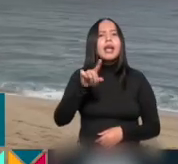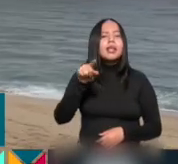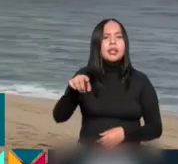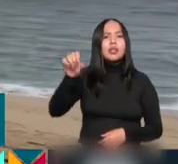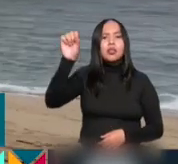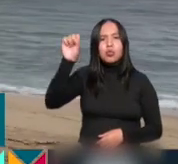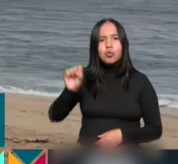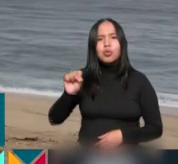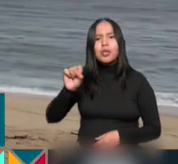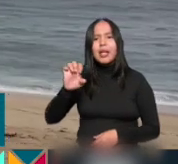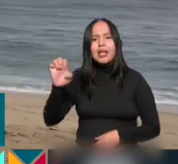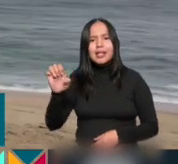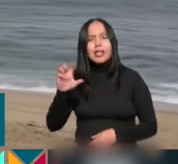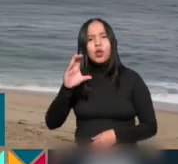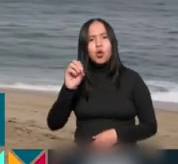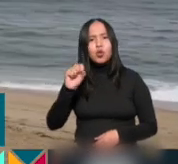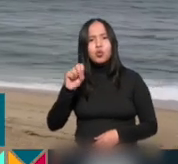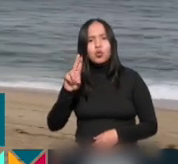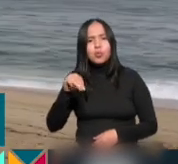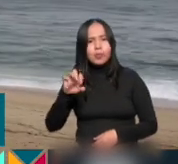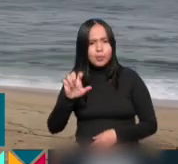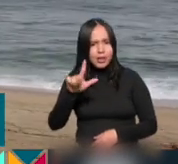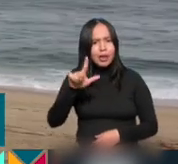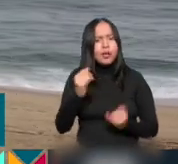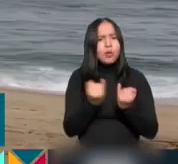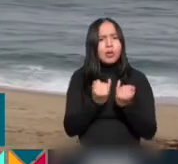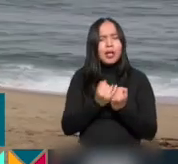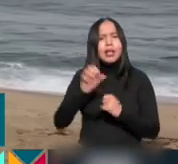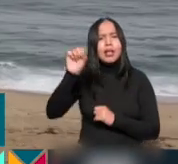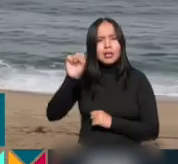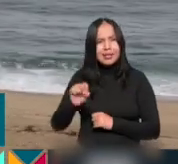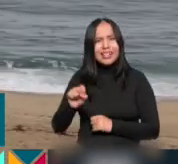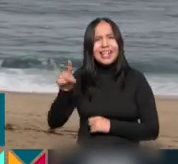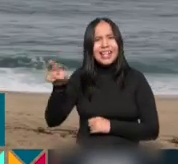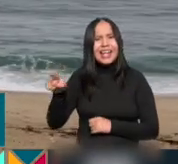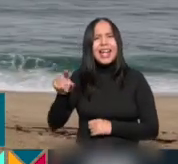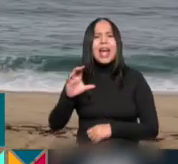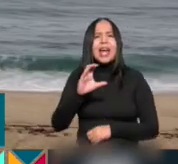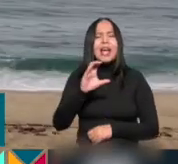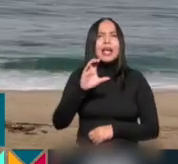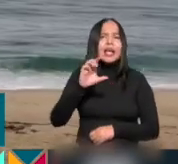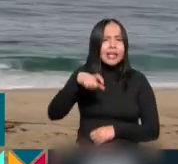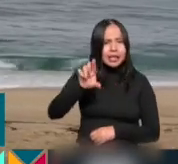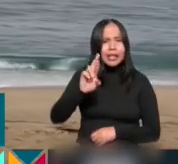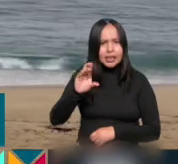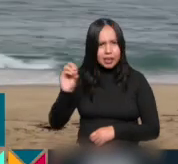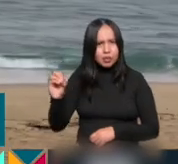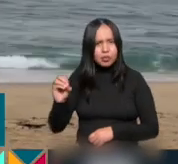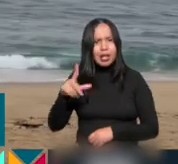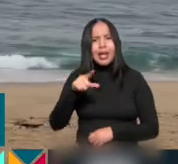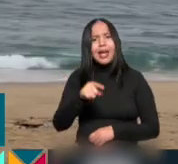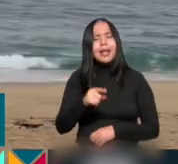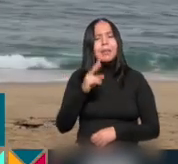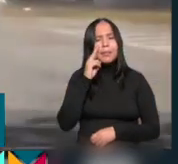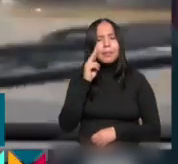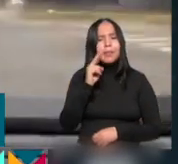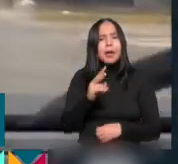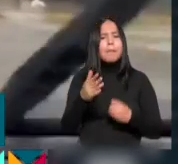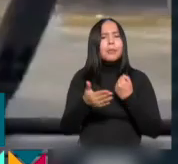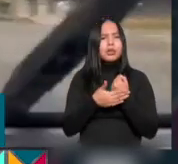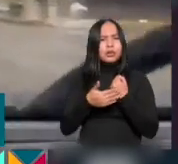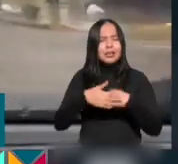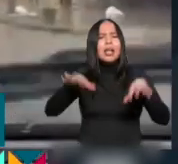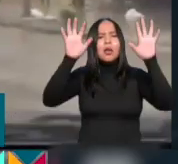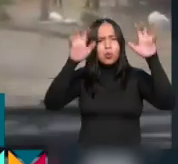sureste de Cozumel y a 275 kilómetros al sureste de Cancún, Quintana Roo, por lo que ocasionará lluvias muy fuertes a